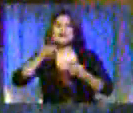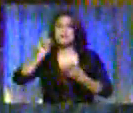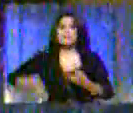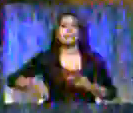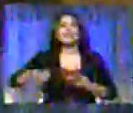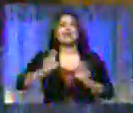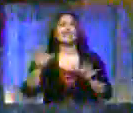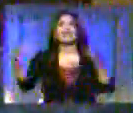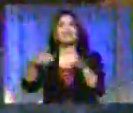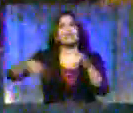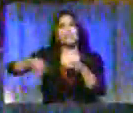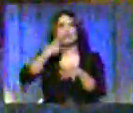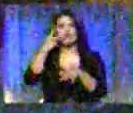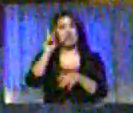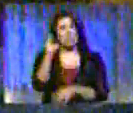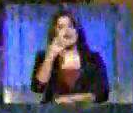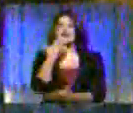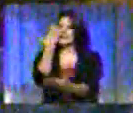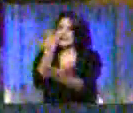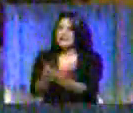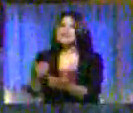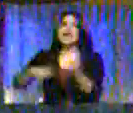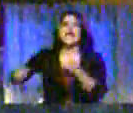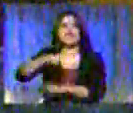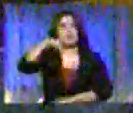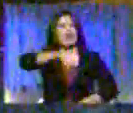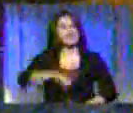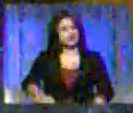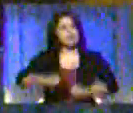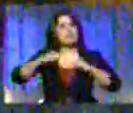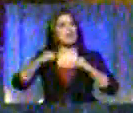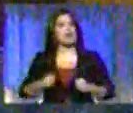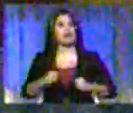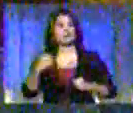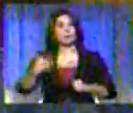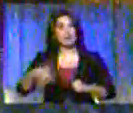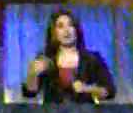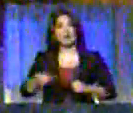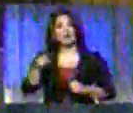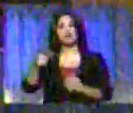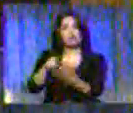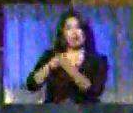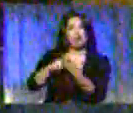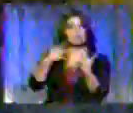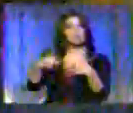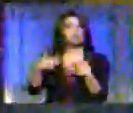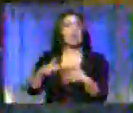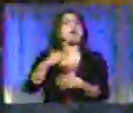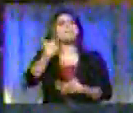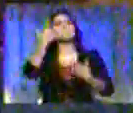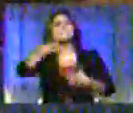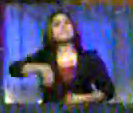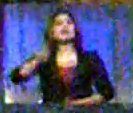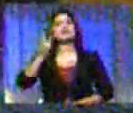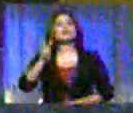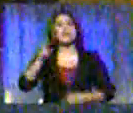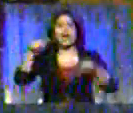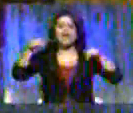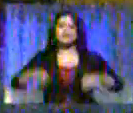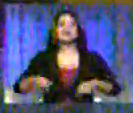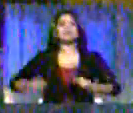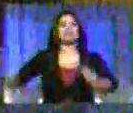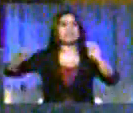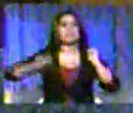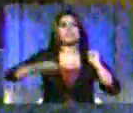amplio del Uruguay, por toda la fuerza moral que han demostrado. Y aquí está Venezuela, presidente en